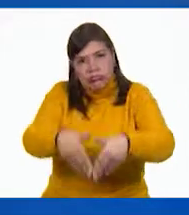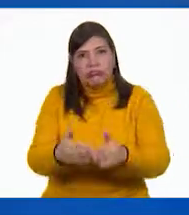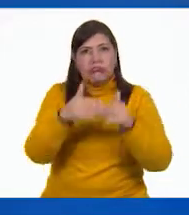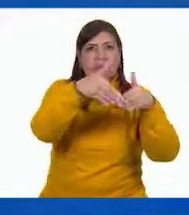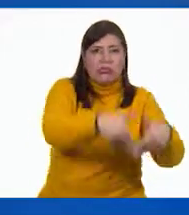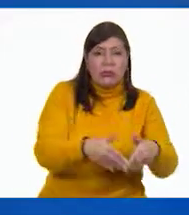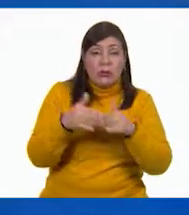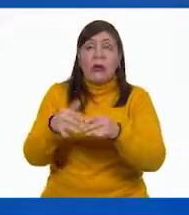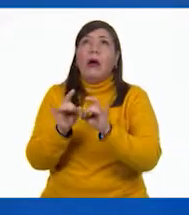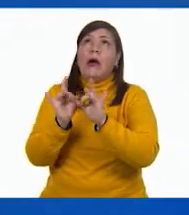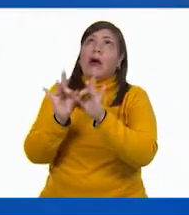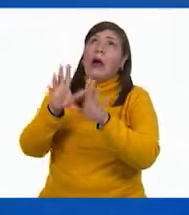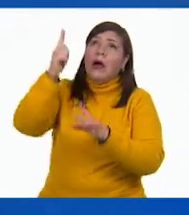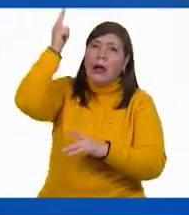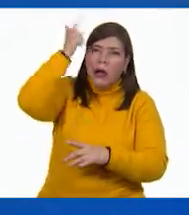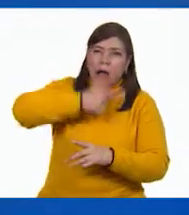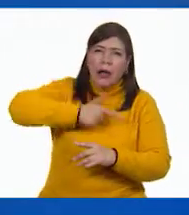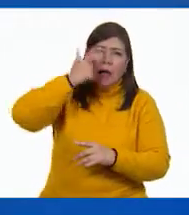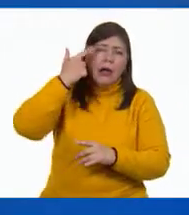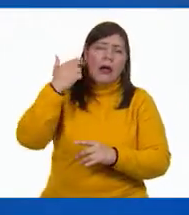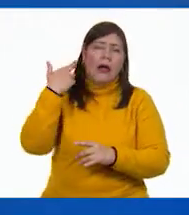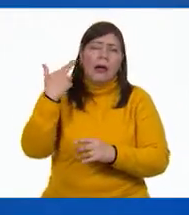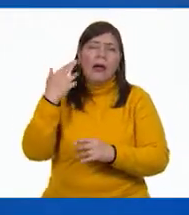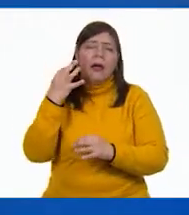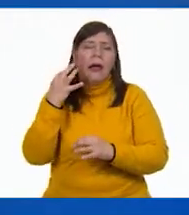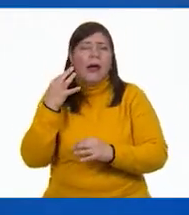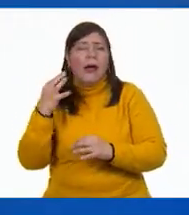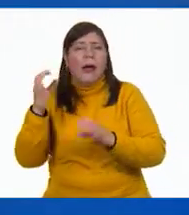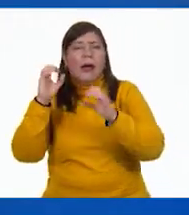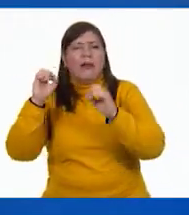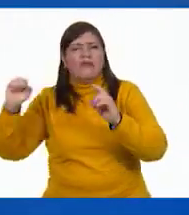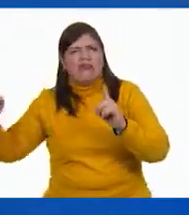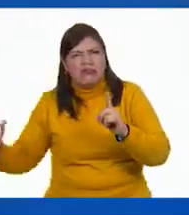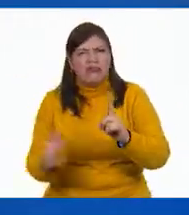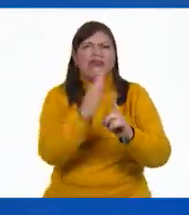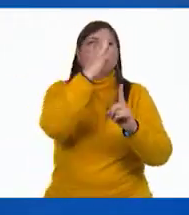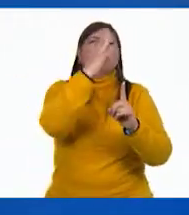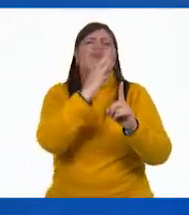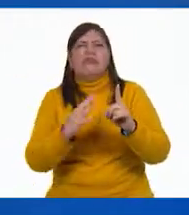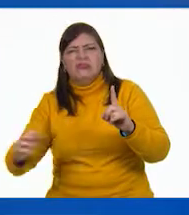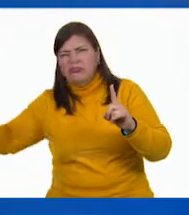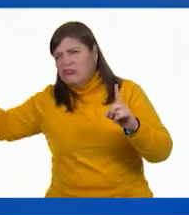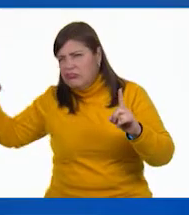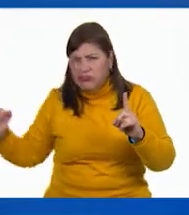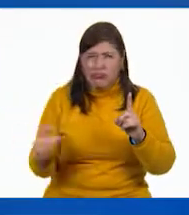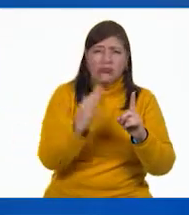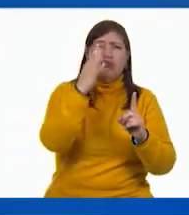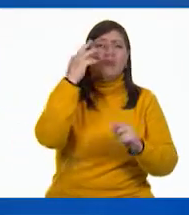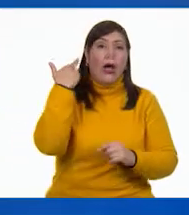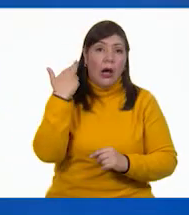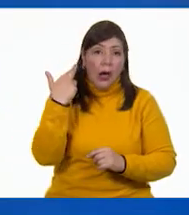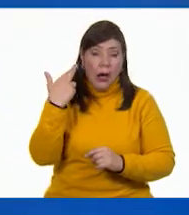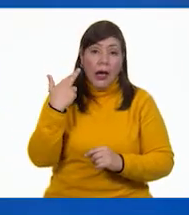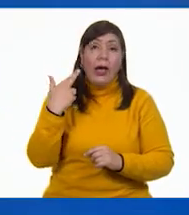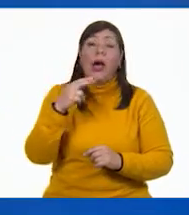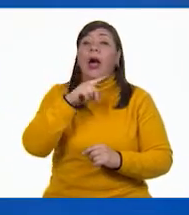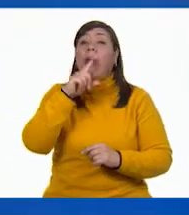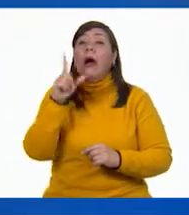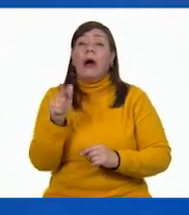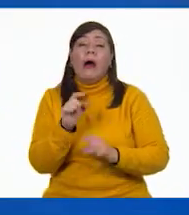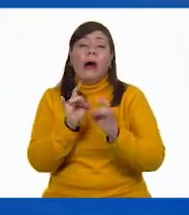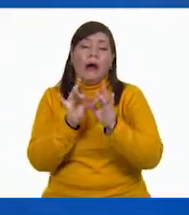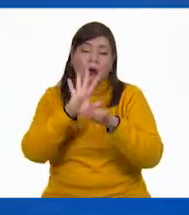en donde aullaba furiosa. Y en las mañanas, con dientes